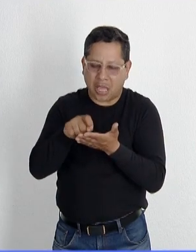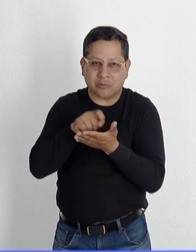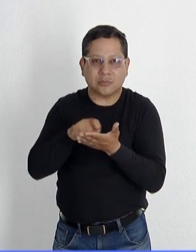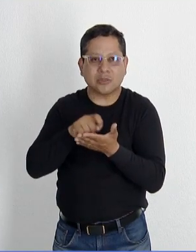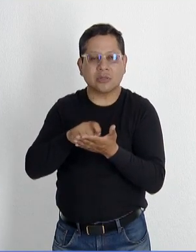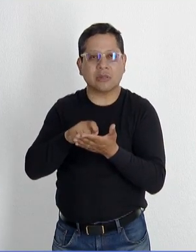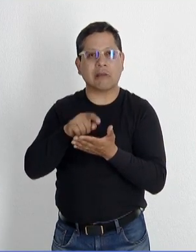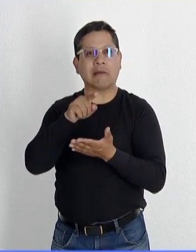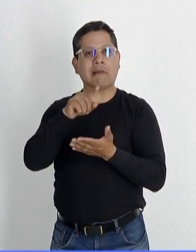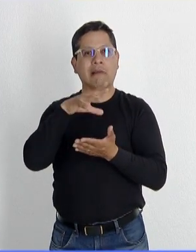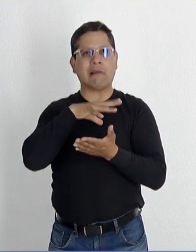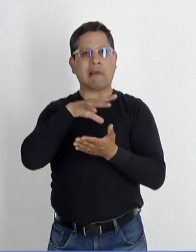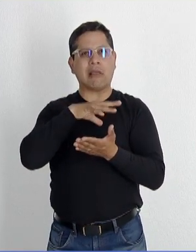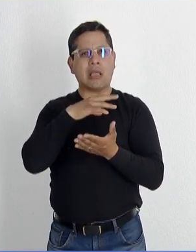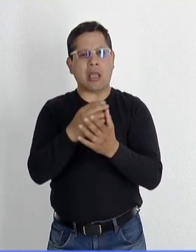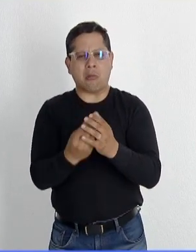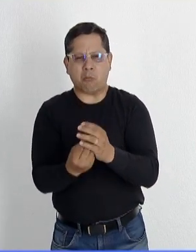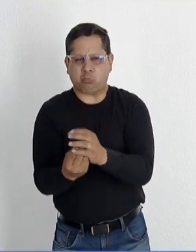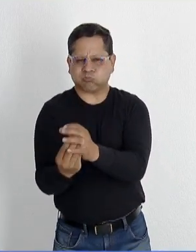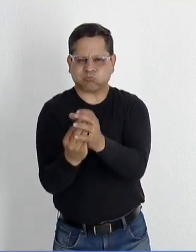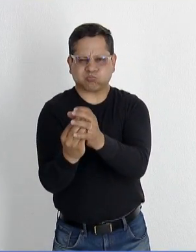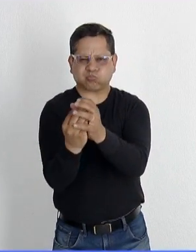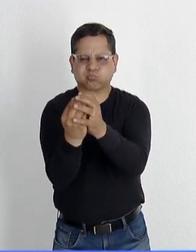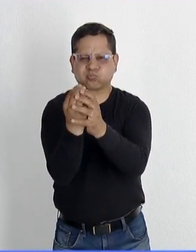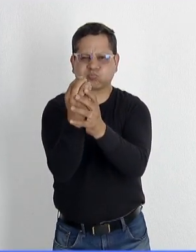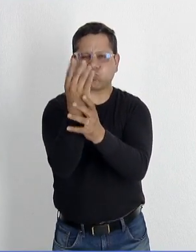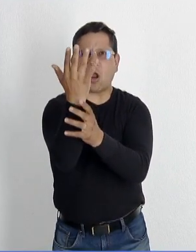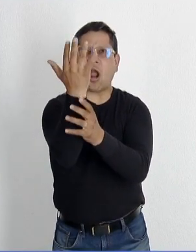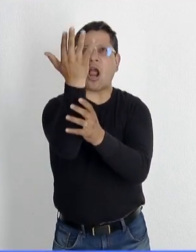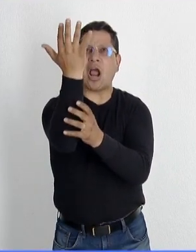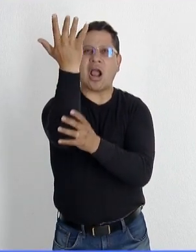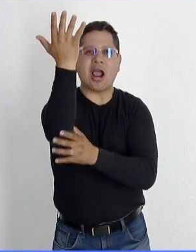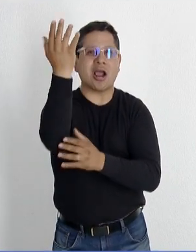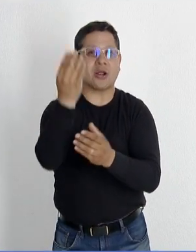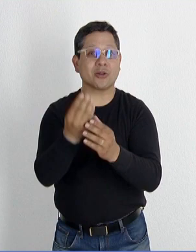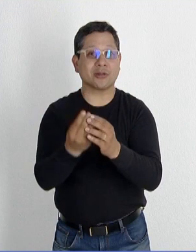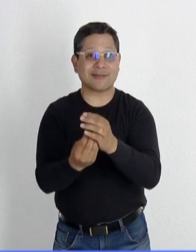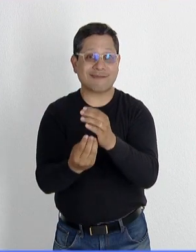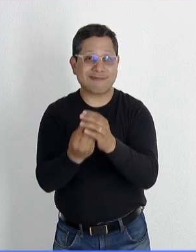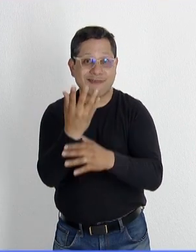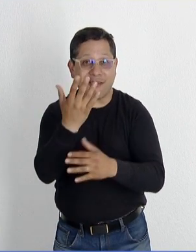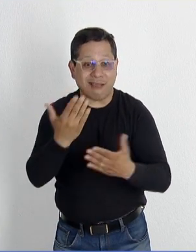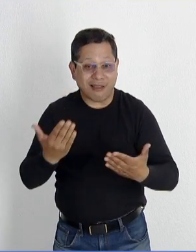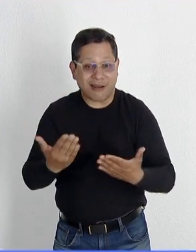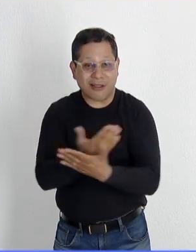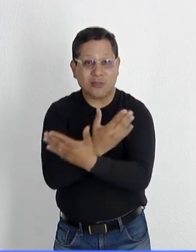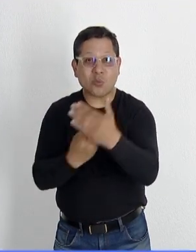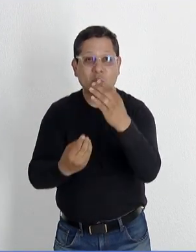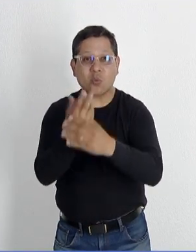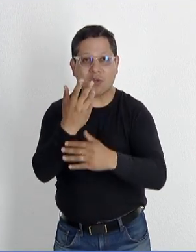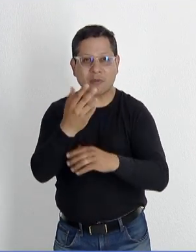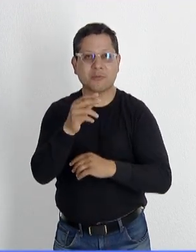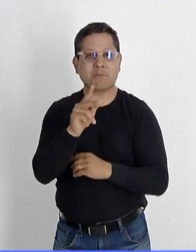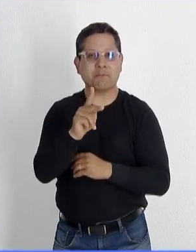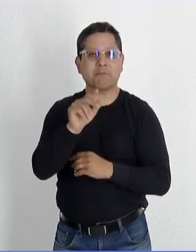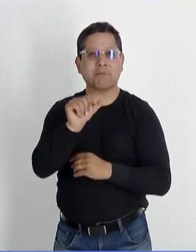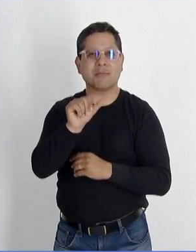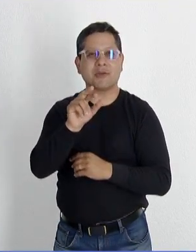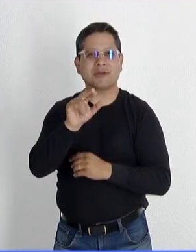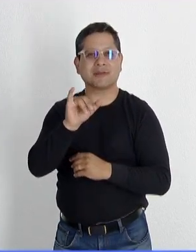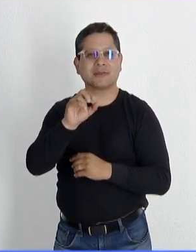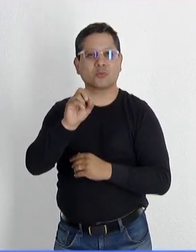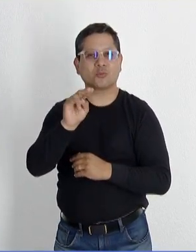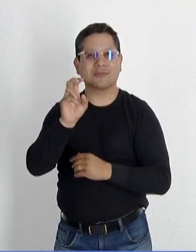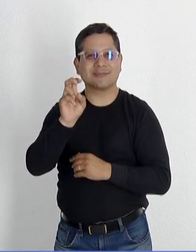la presencia de esta emergencia en la tierra que marcaba el nacimiento de un vulcán. Desde luego estoy hablando del